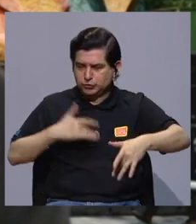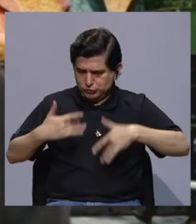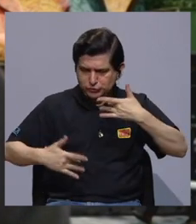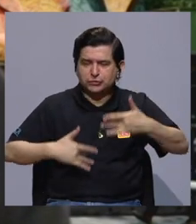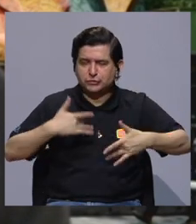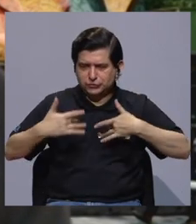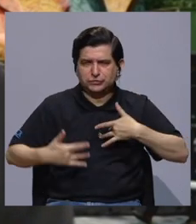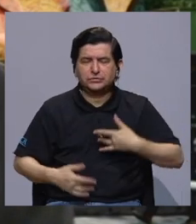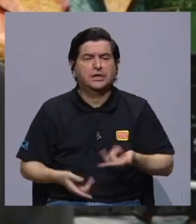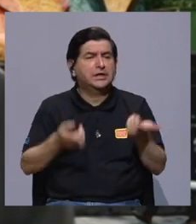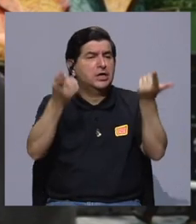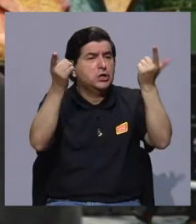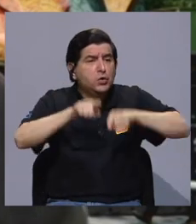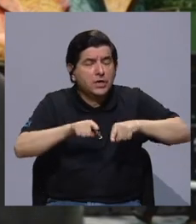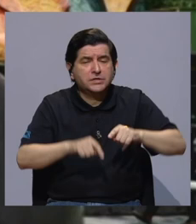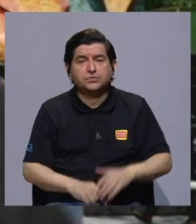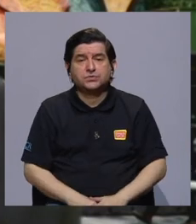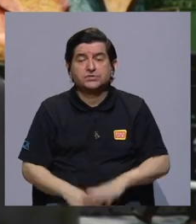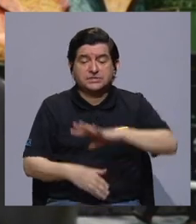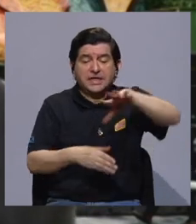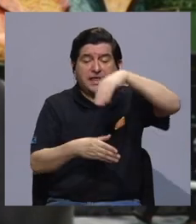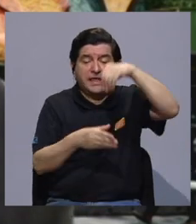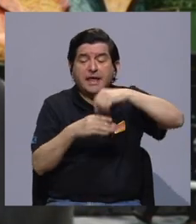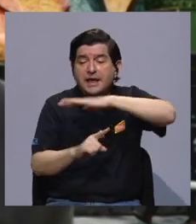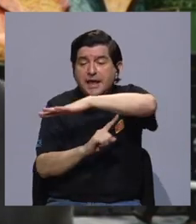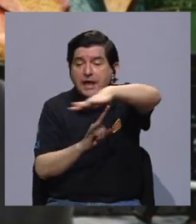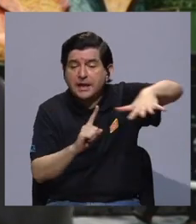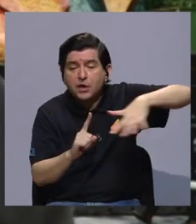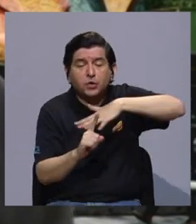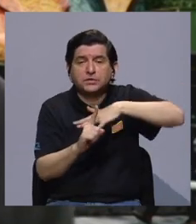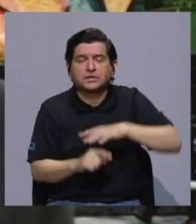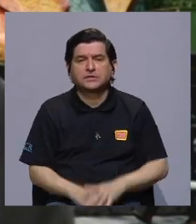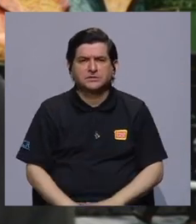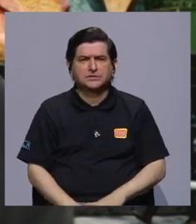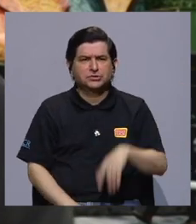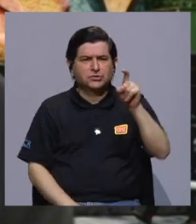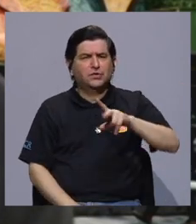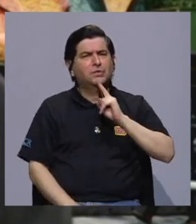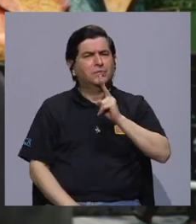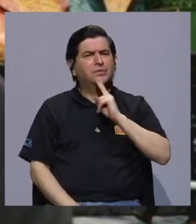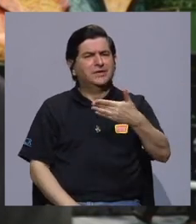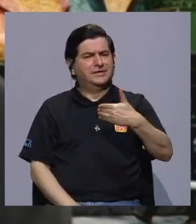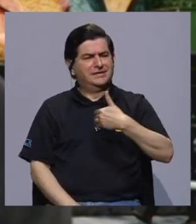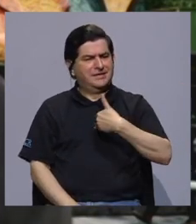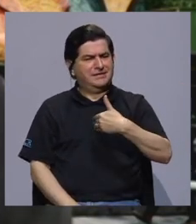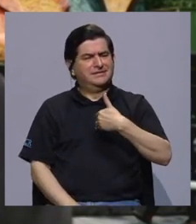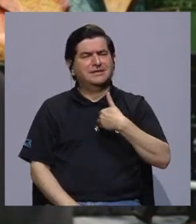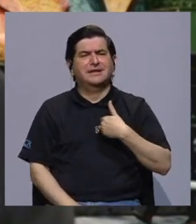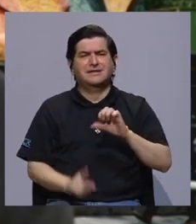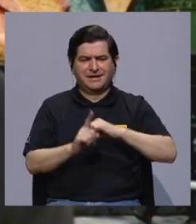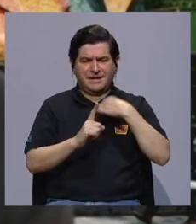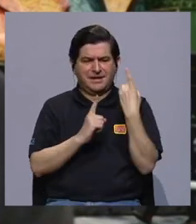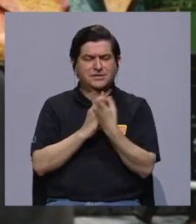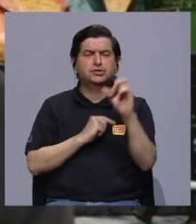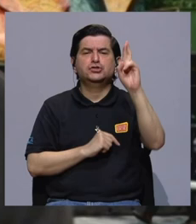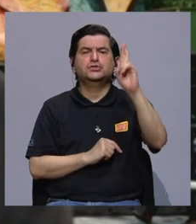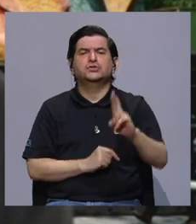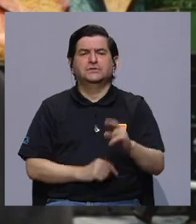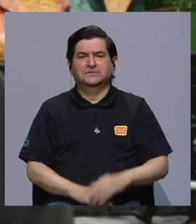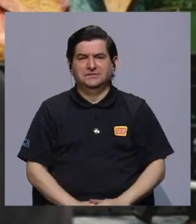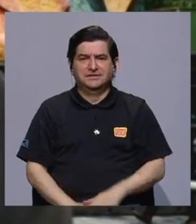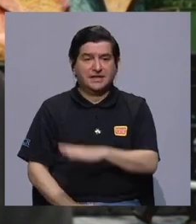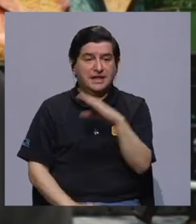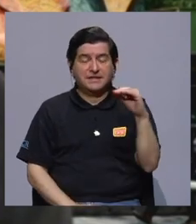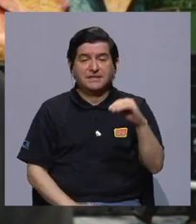muy sensibles a lo que pasa en nuestro contexto. ¿Cuáles son las necesidades reales que tiene la sociedad